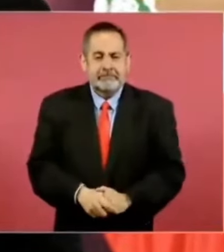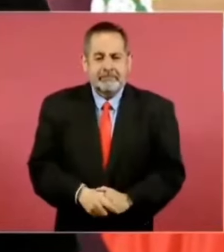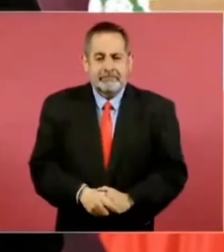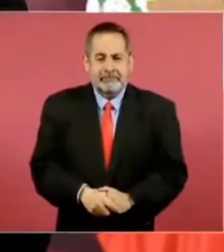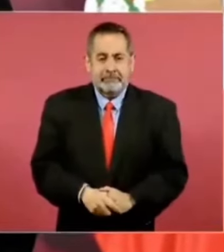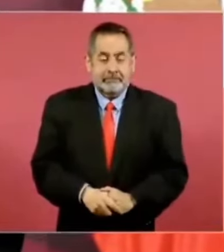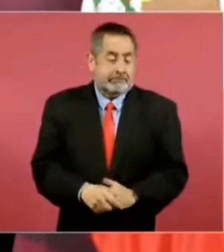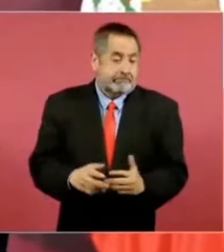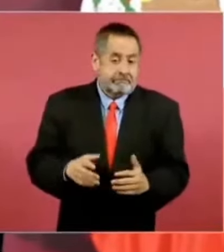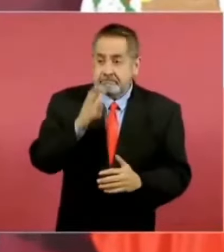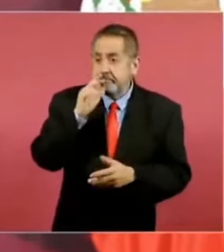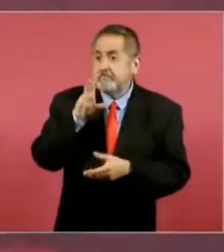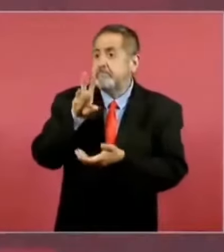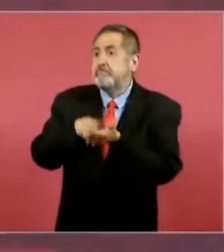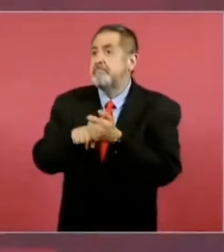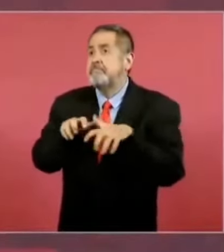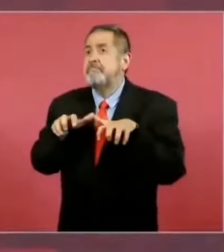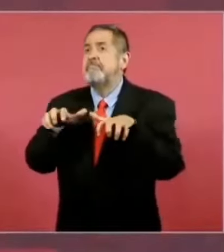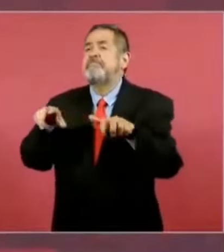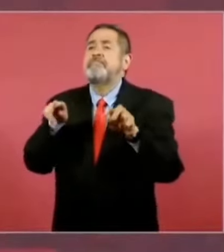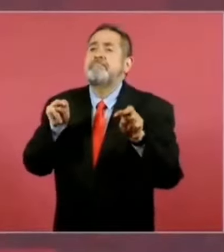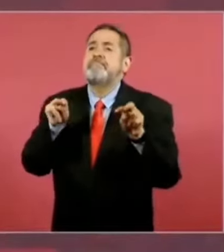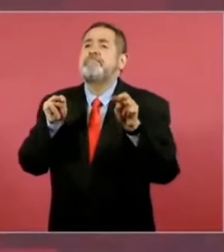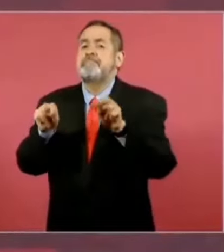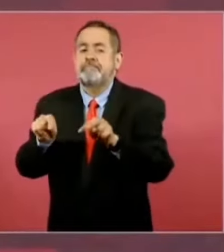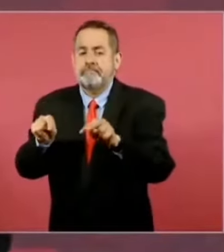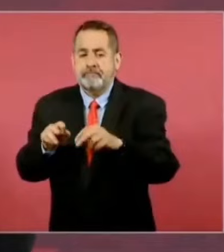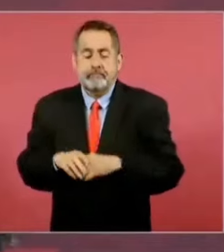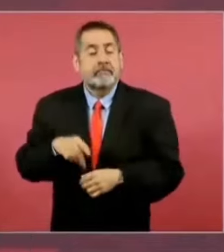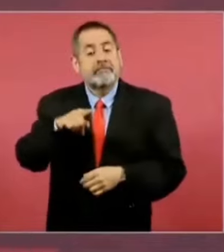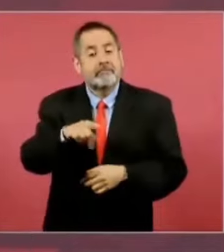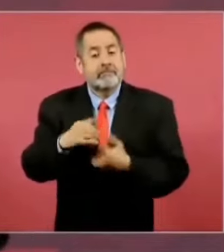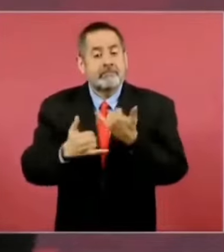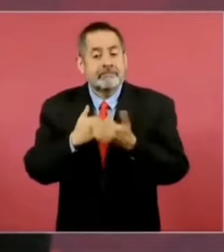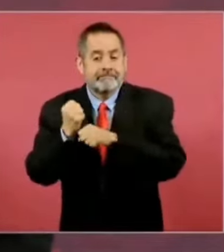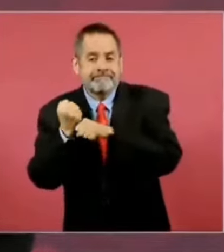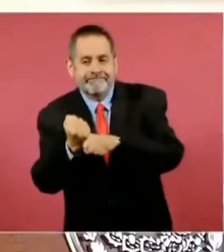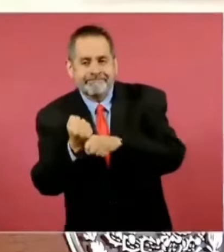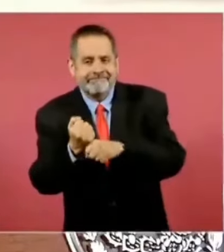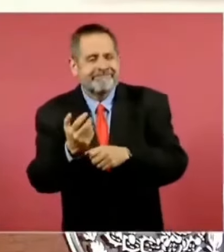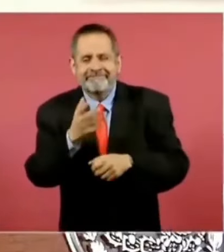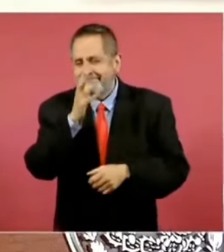No se va a poder, no se va a poder el béisbol, porque hay que salir,